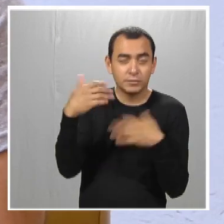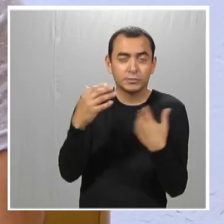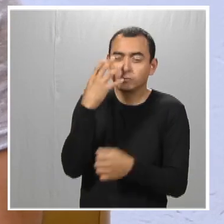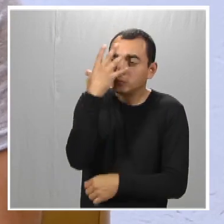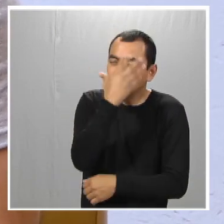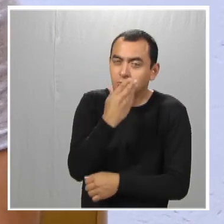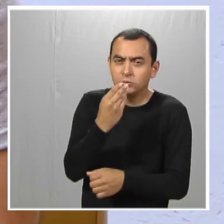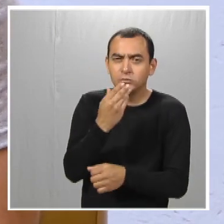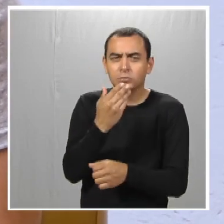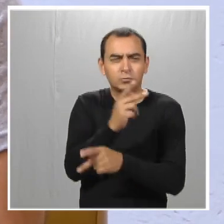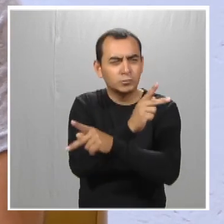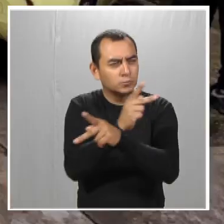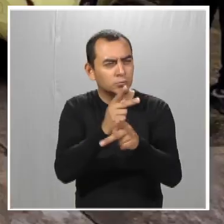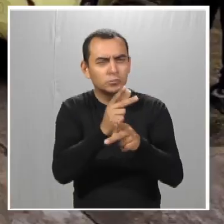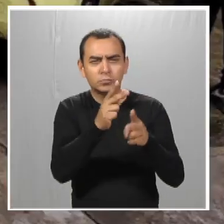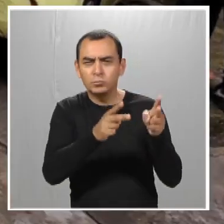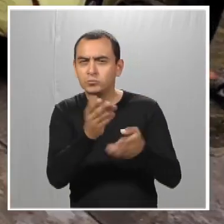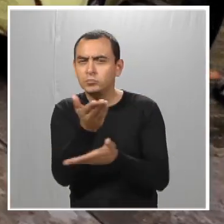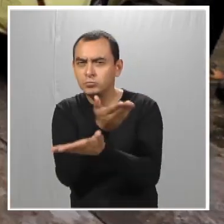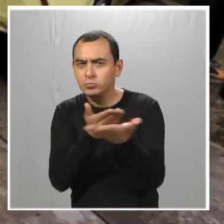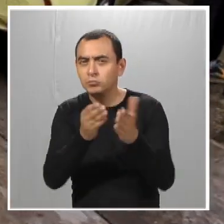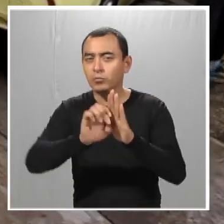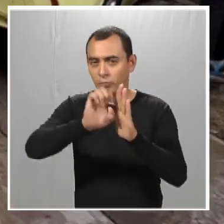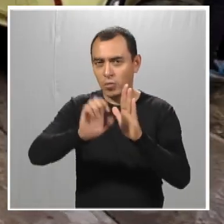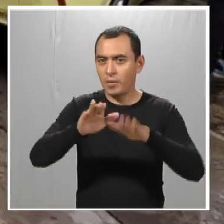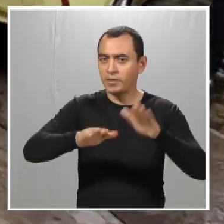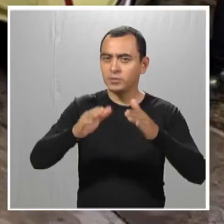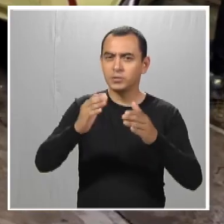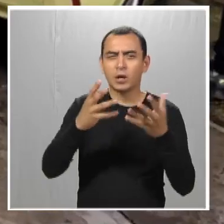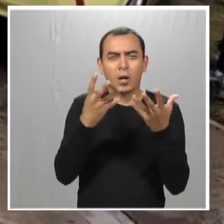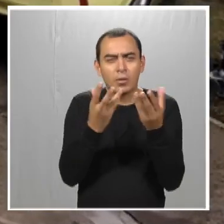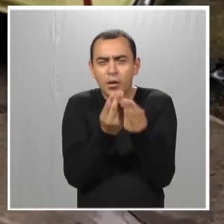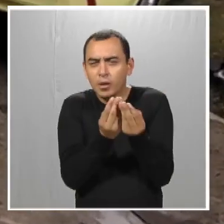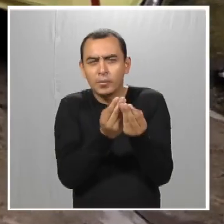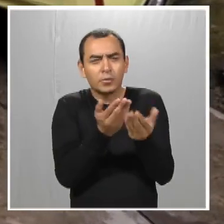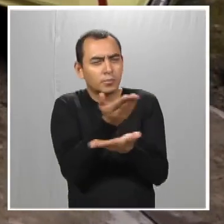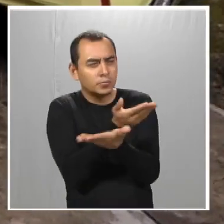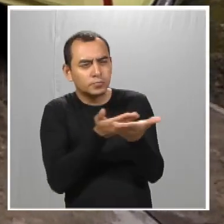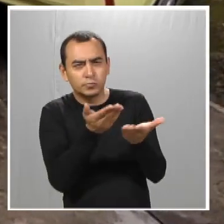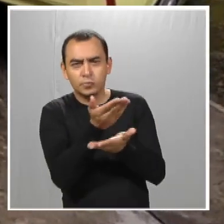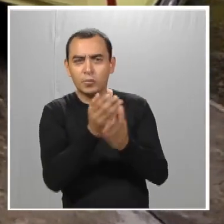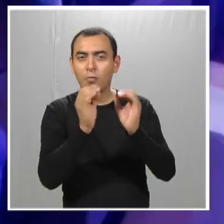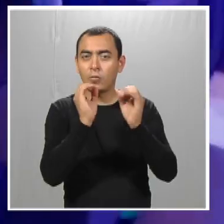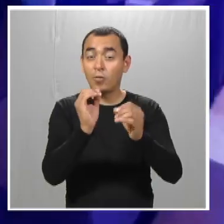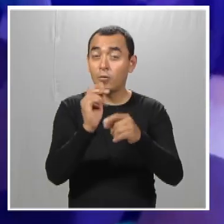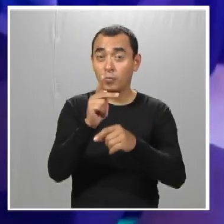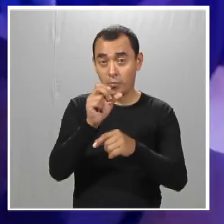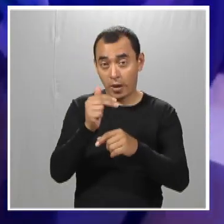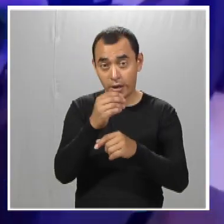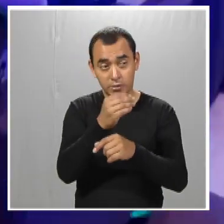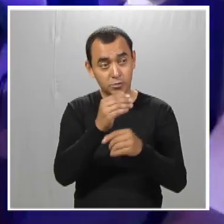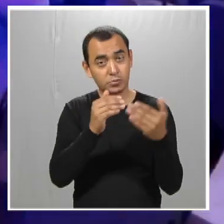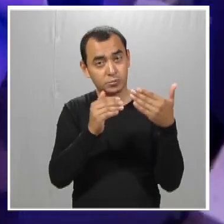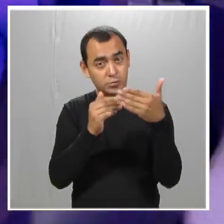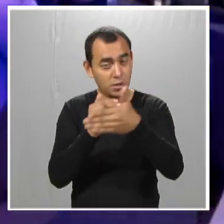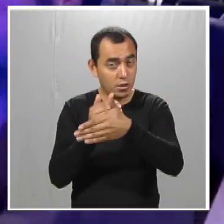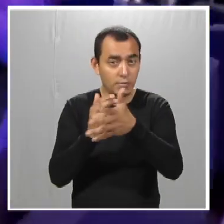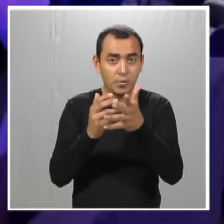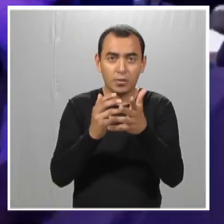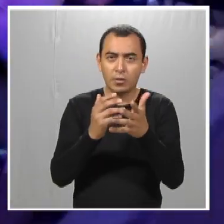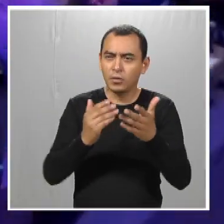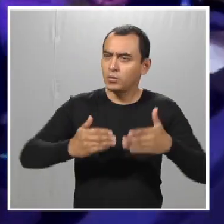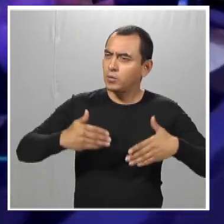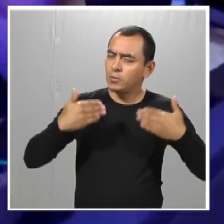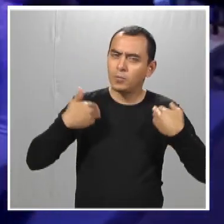grata porque pues me la he pasado muy bien con todos. Por ejemplo, cuando son los eventos, que estamos todos reunidos y conviviendo. Y también cuando salgo con Pancho, que